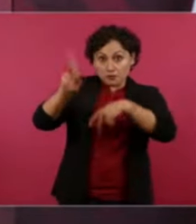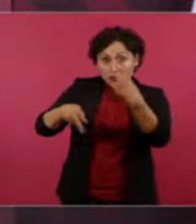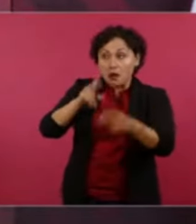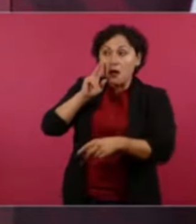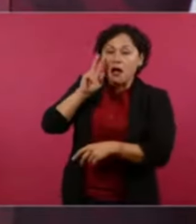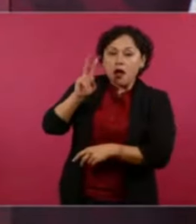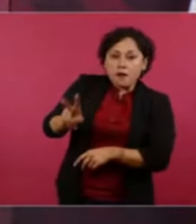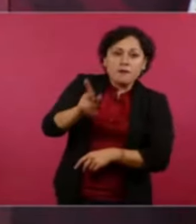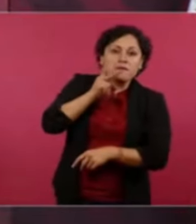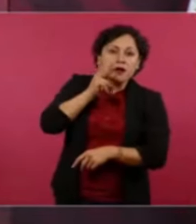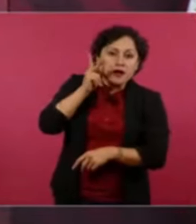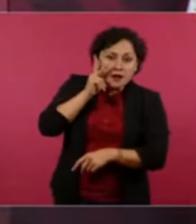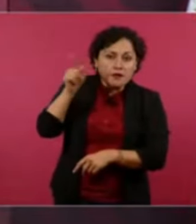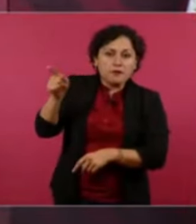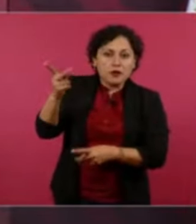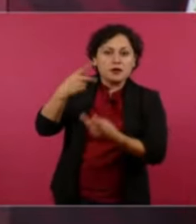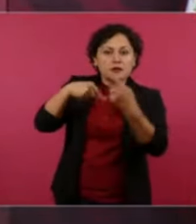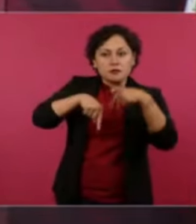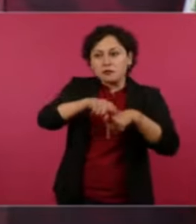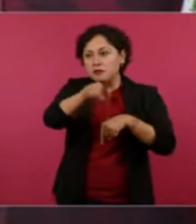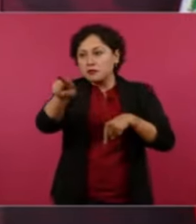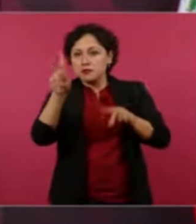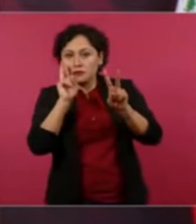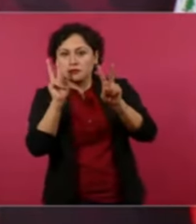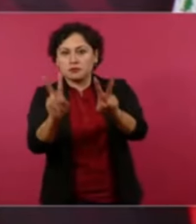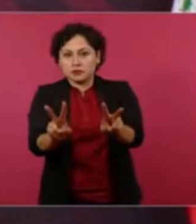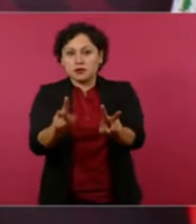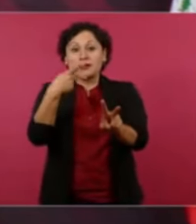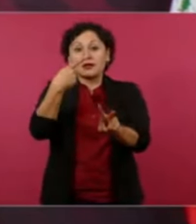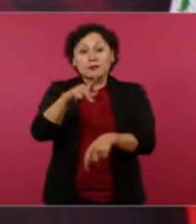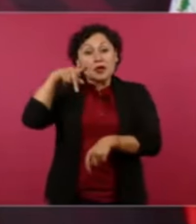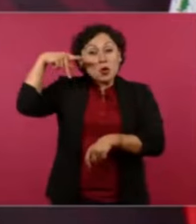Pero lo que dijo, se ocultó.